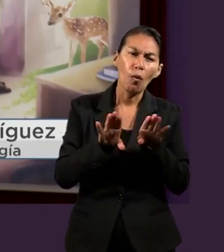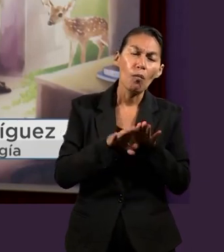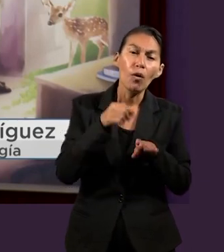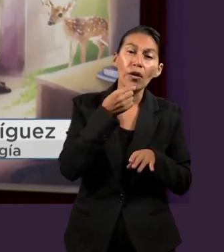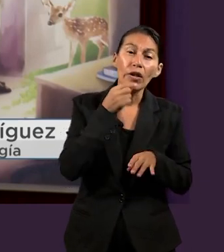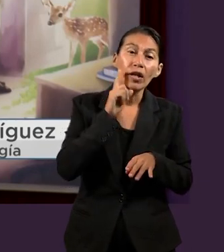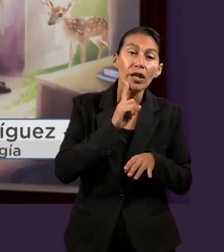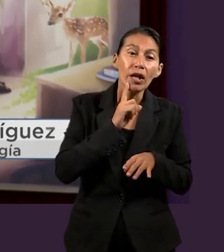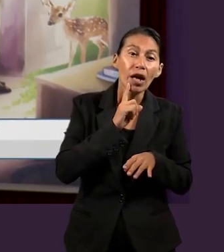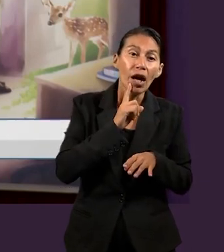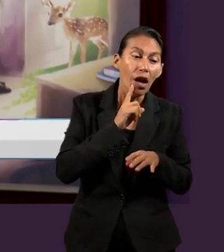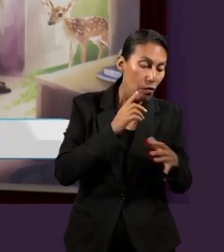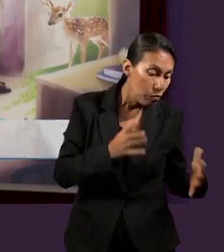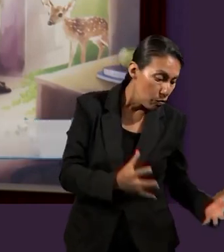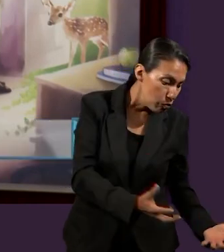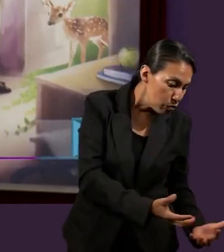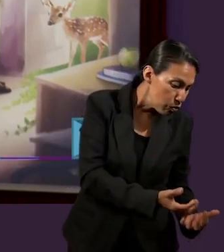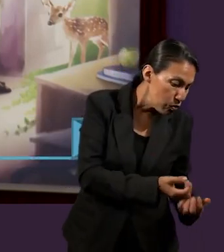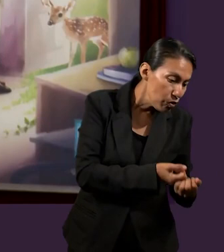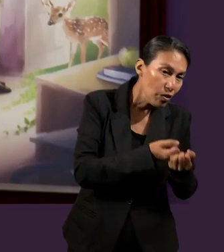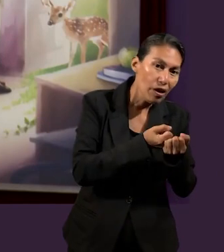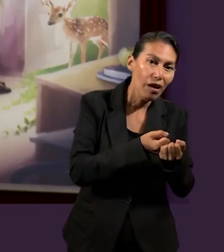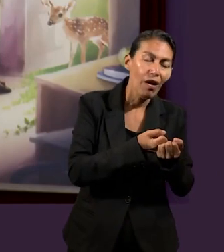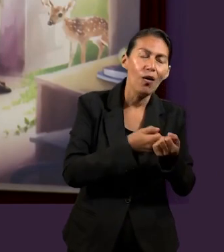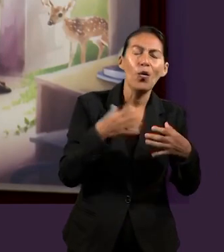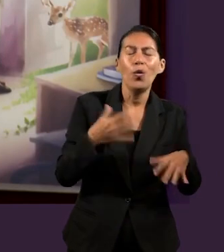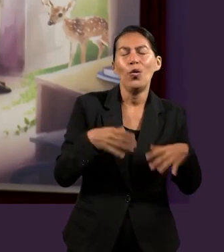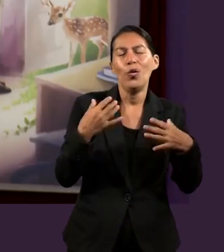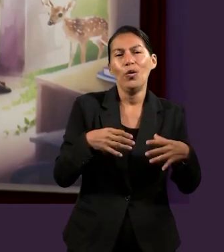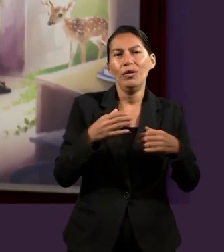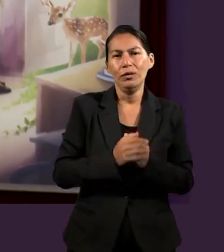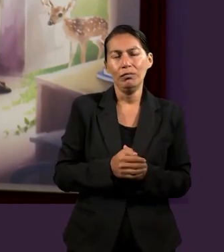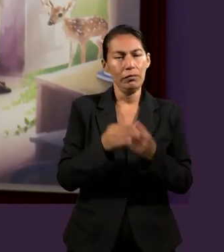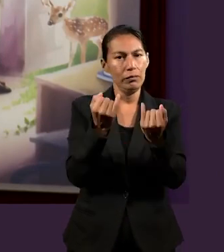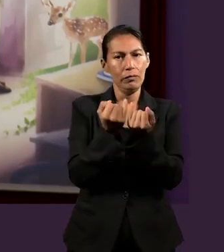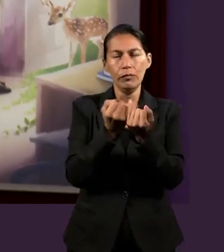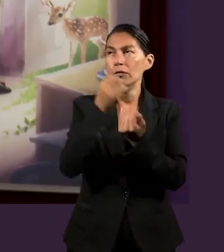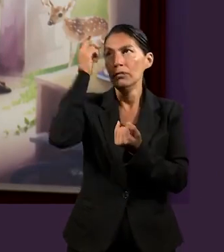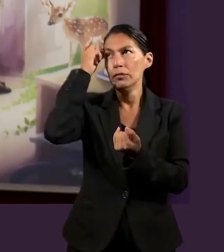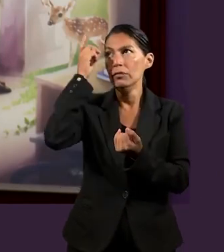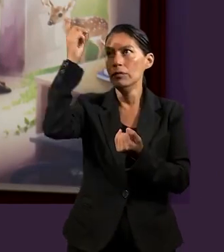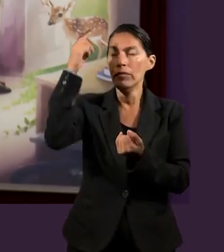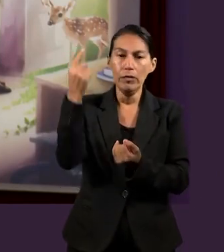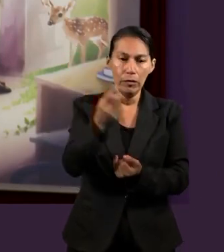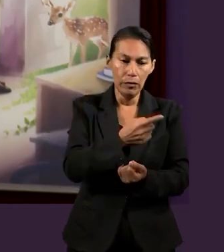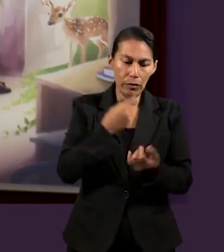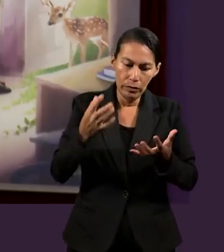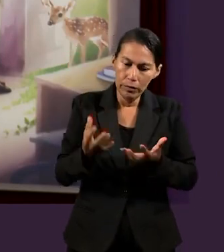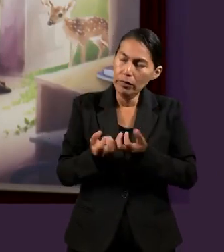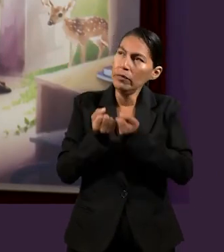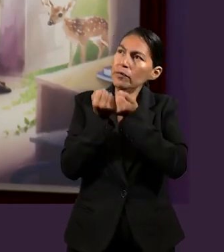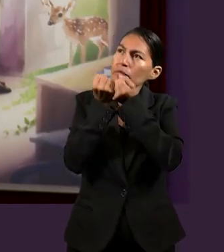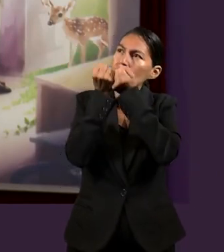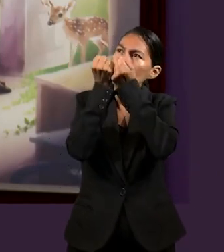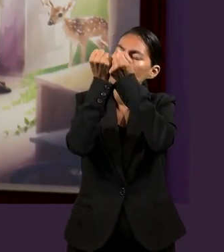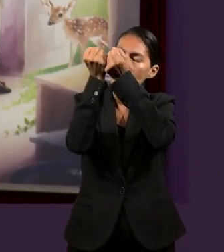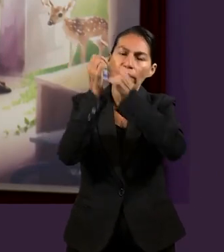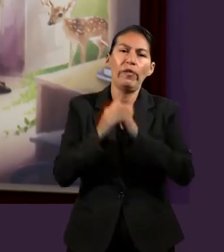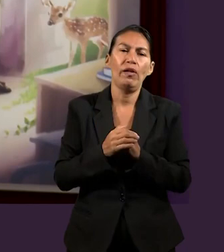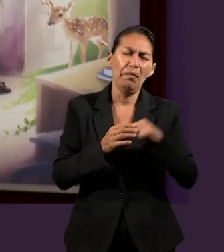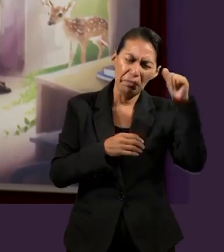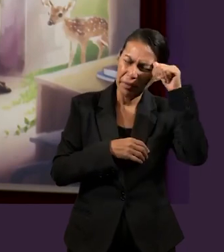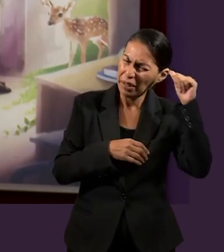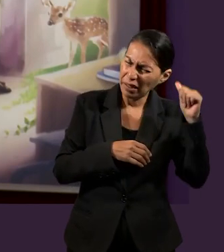cómo fue rescatada esta niña. Y de igual manera lo aplicamos a cómo Dios nos ha